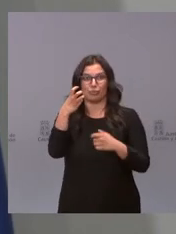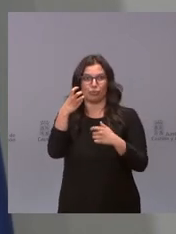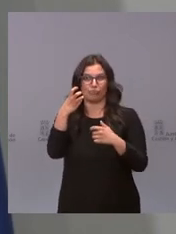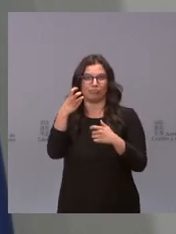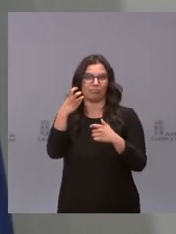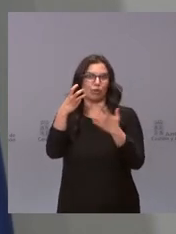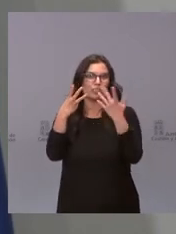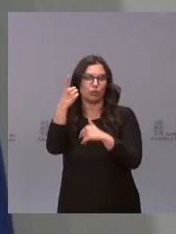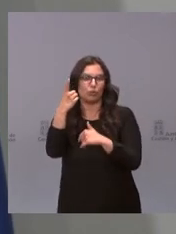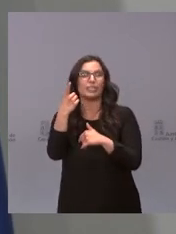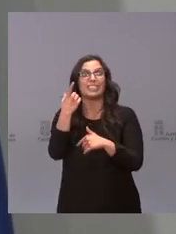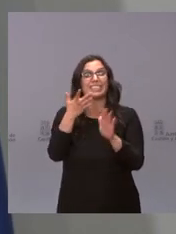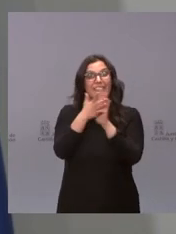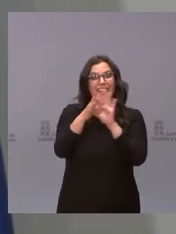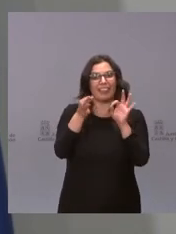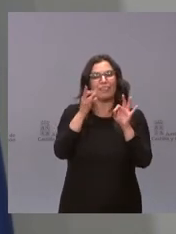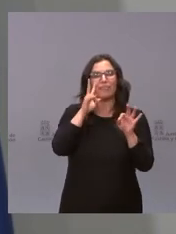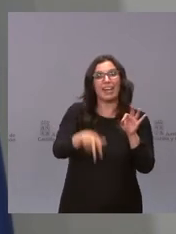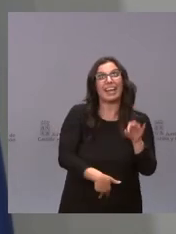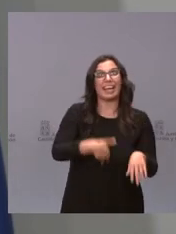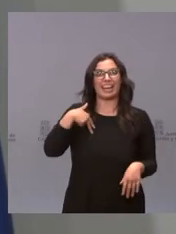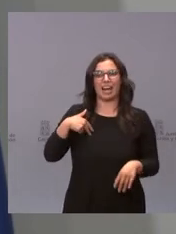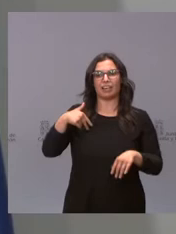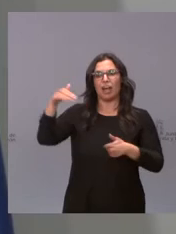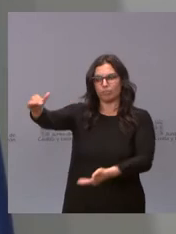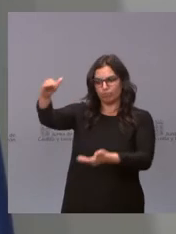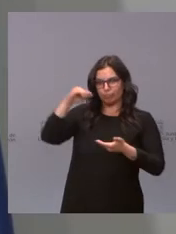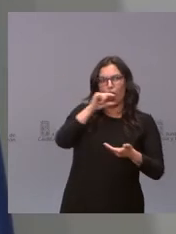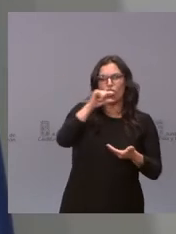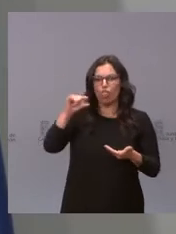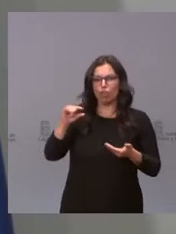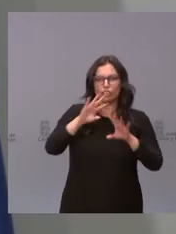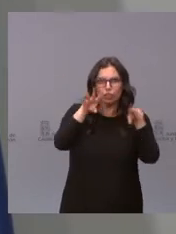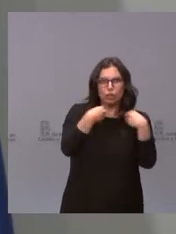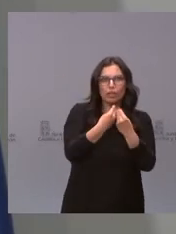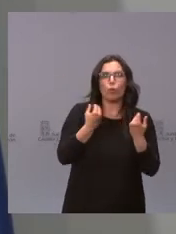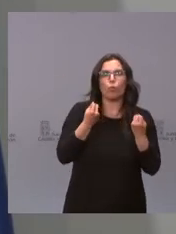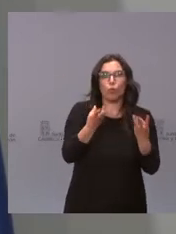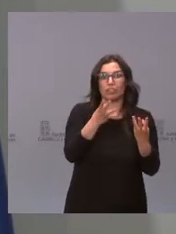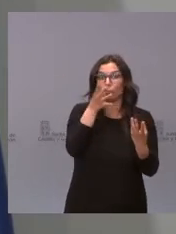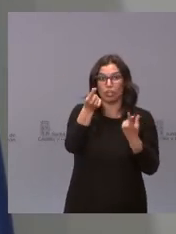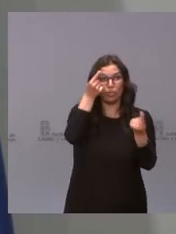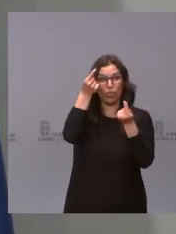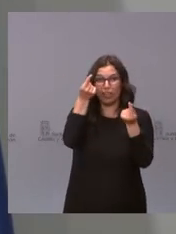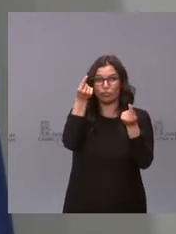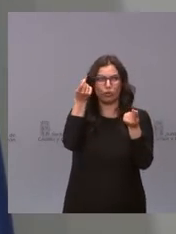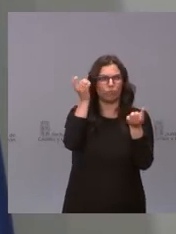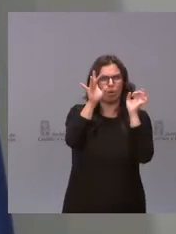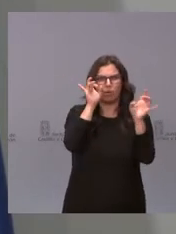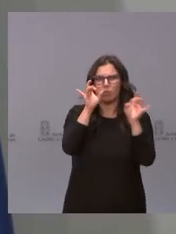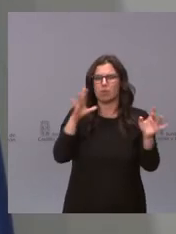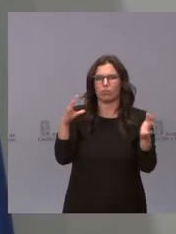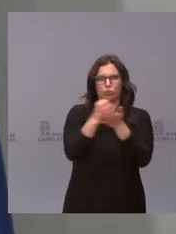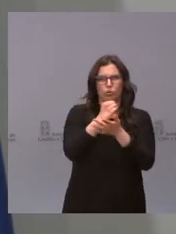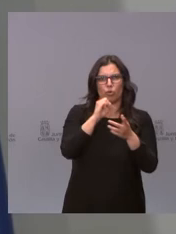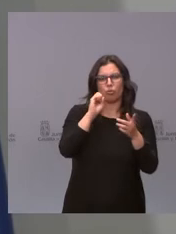eso? Que hay que mirar el conjunto de dosis y la población. Por eso publicamos todos los datos, por eso publicamos los datos